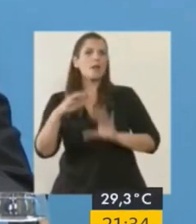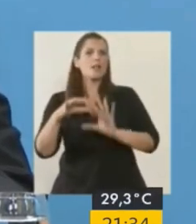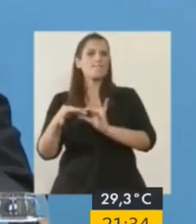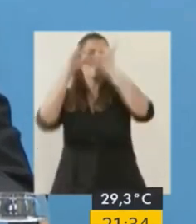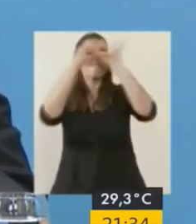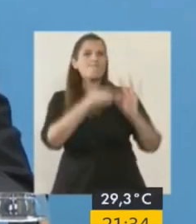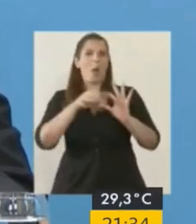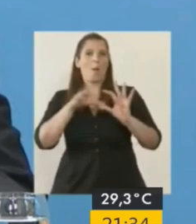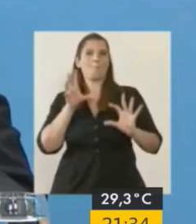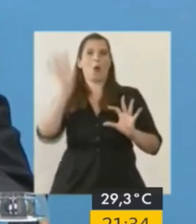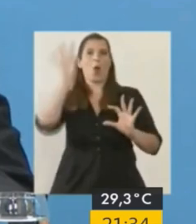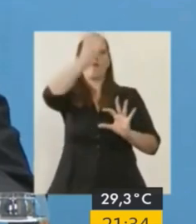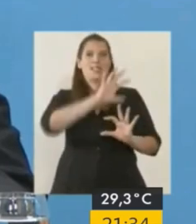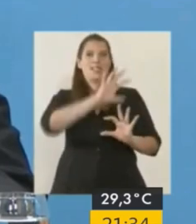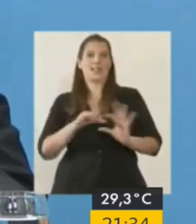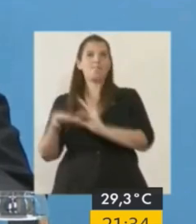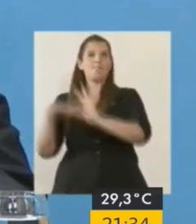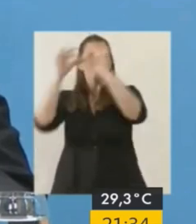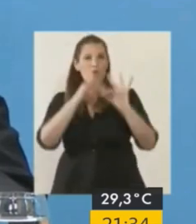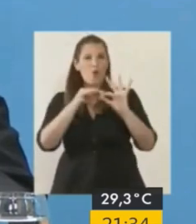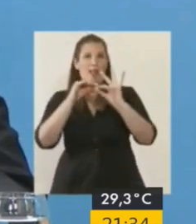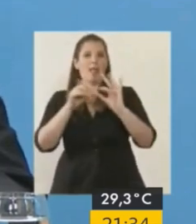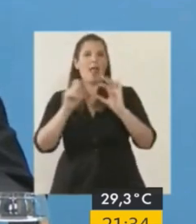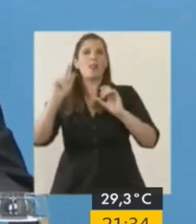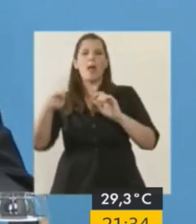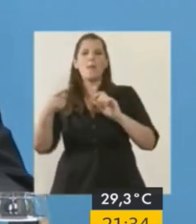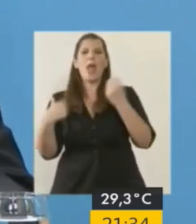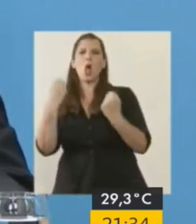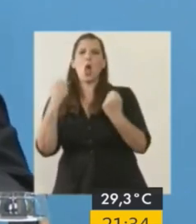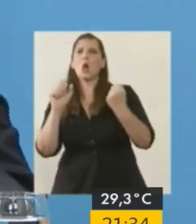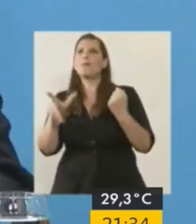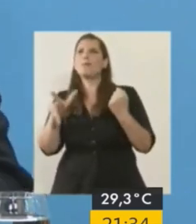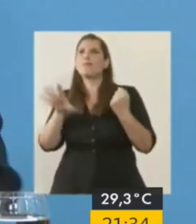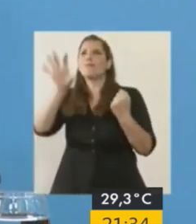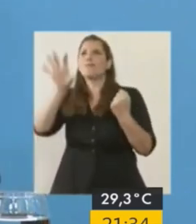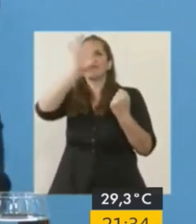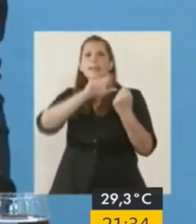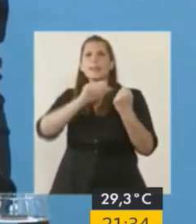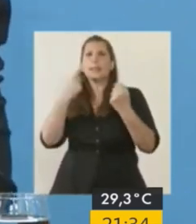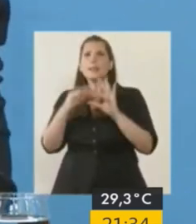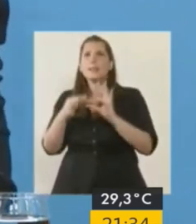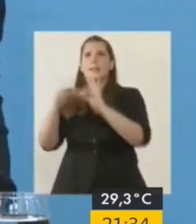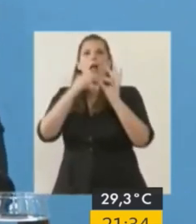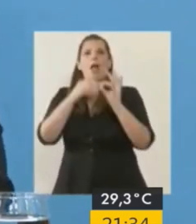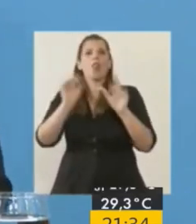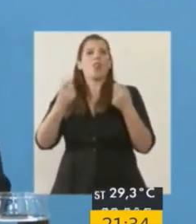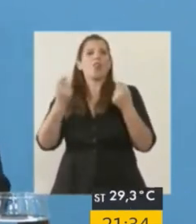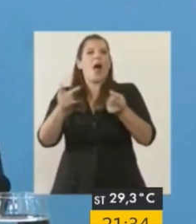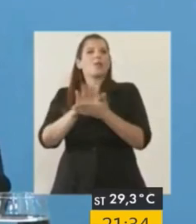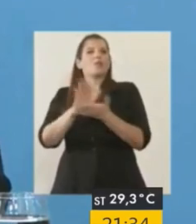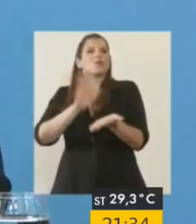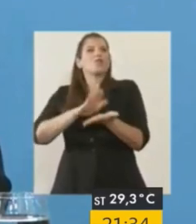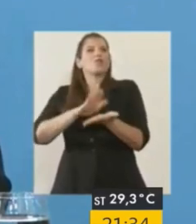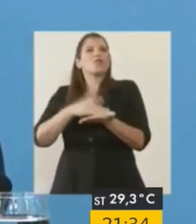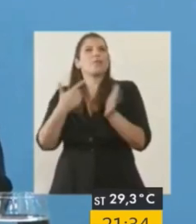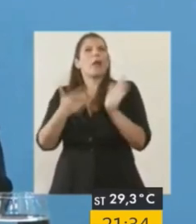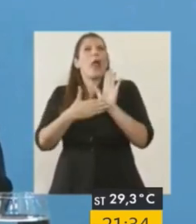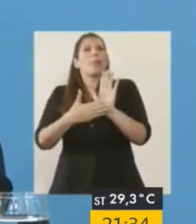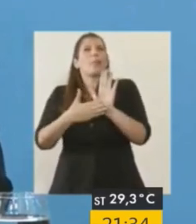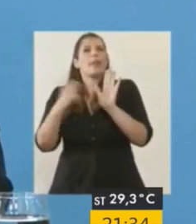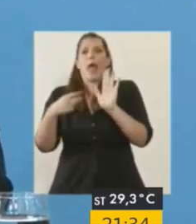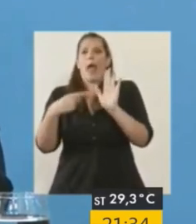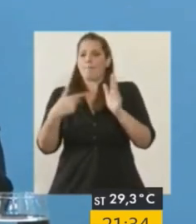tener un fortalecimiento de las economías regionales, y garantizar también la sustentabilidad de la compañía.